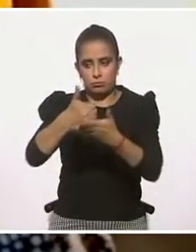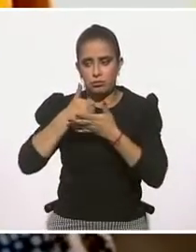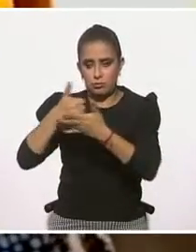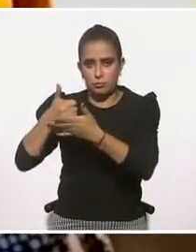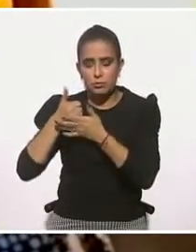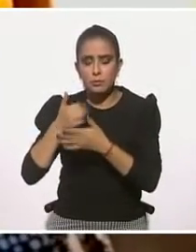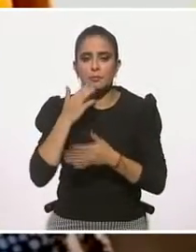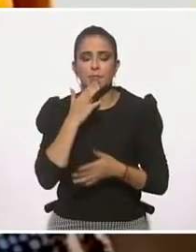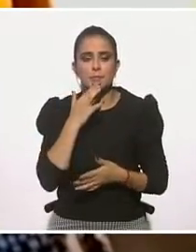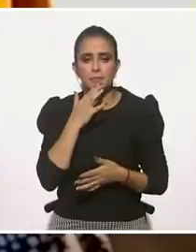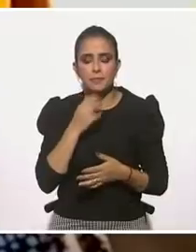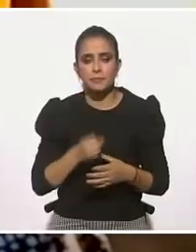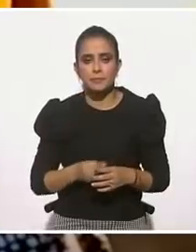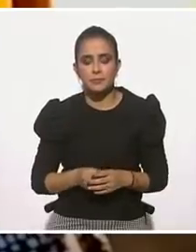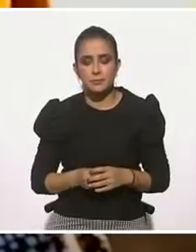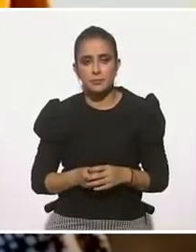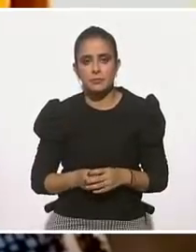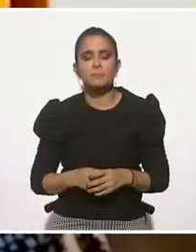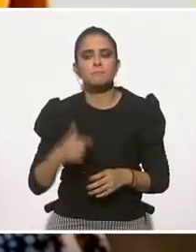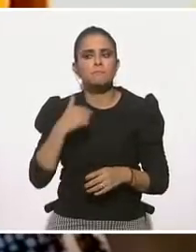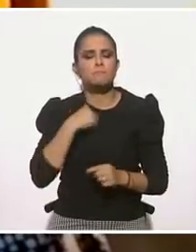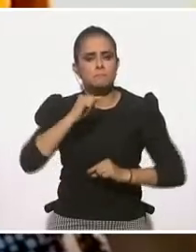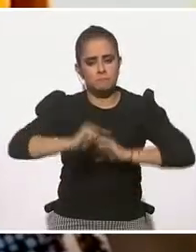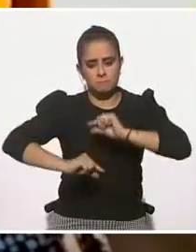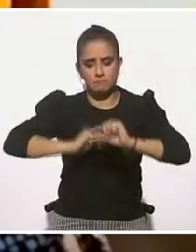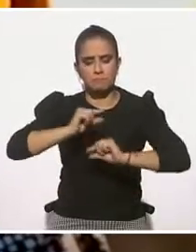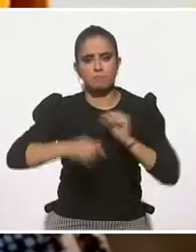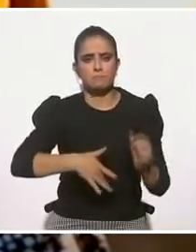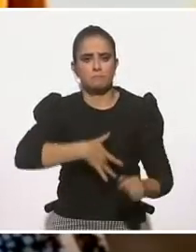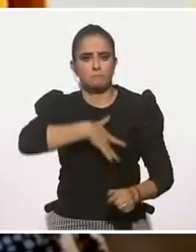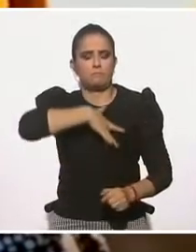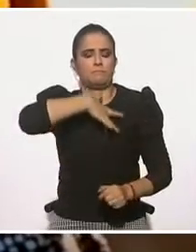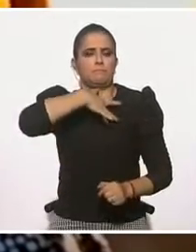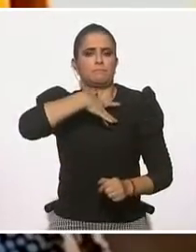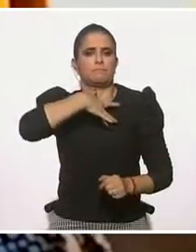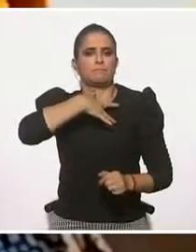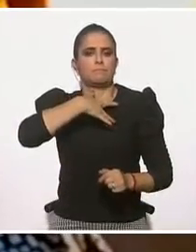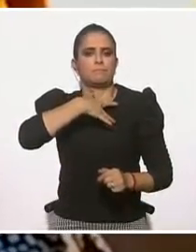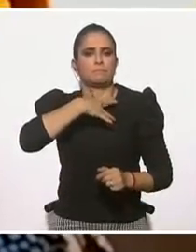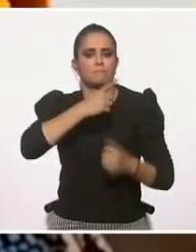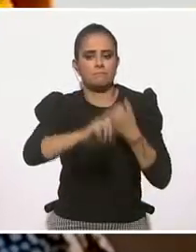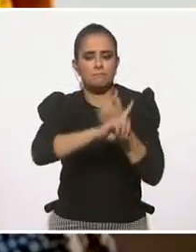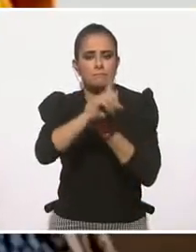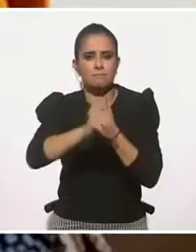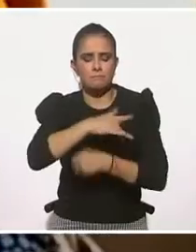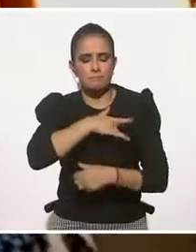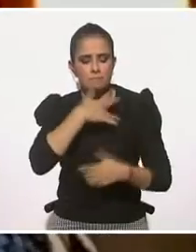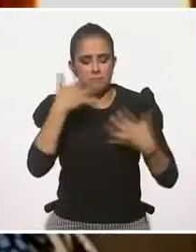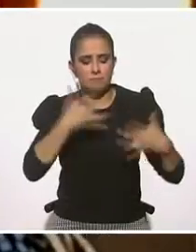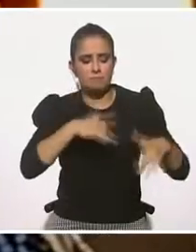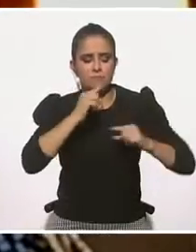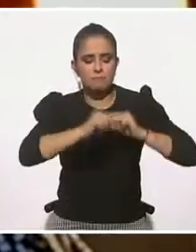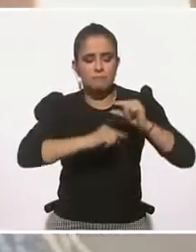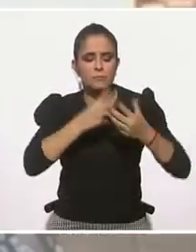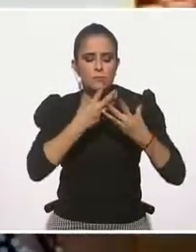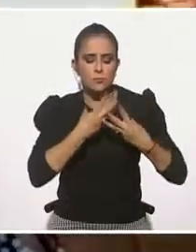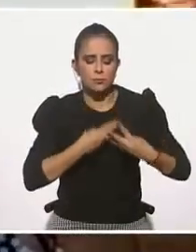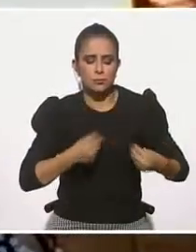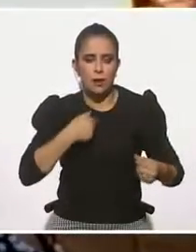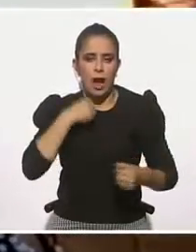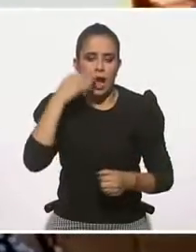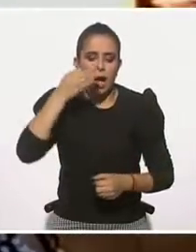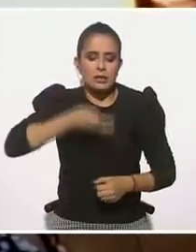superando esa adversidad y llegando a la aceptación.